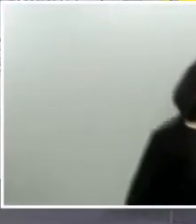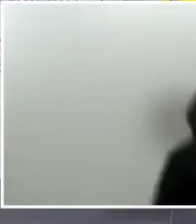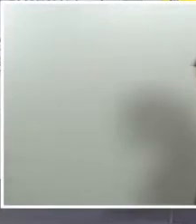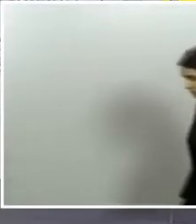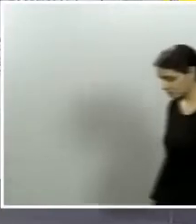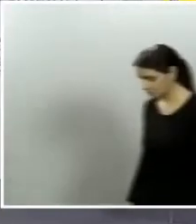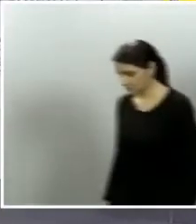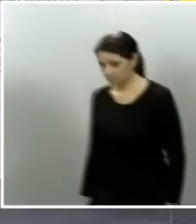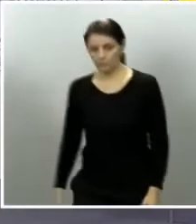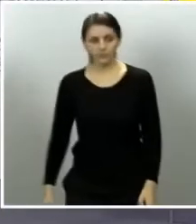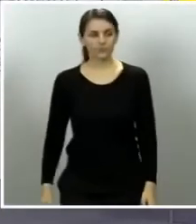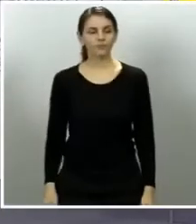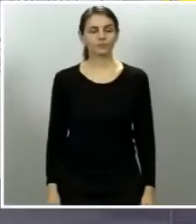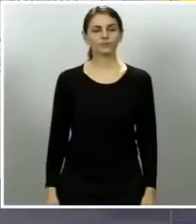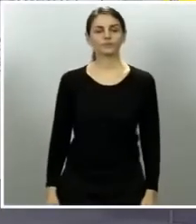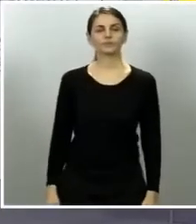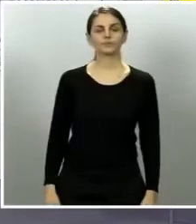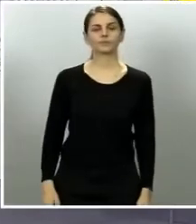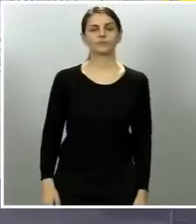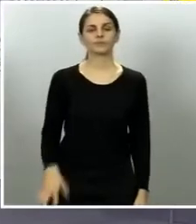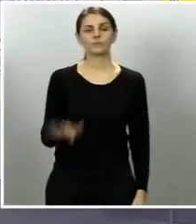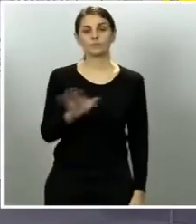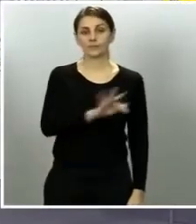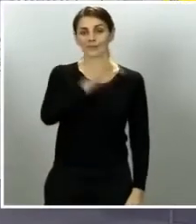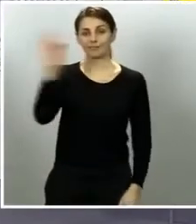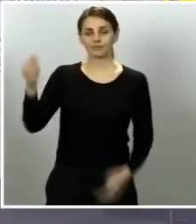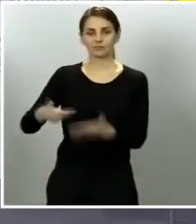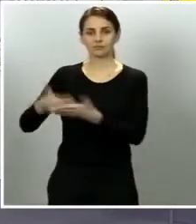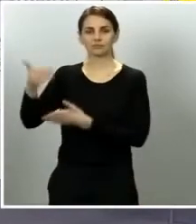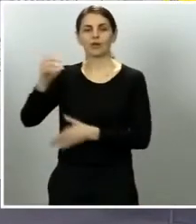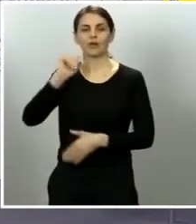Siguiente turno para El Confidencial adelante El Confidencial